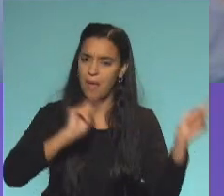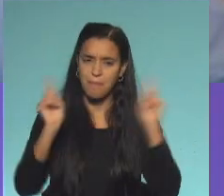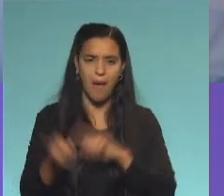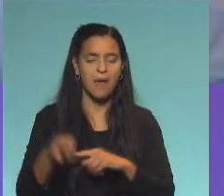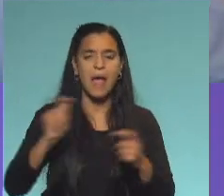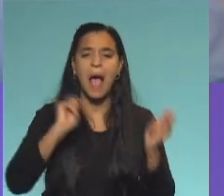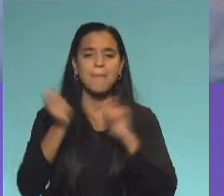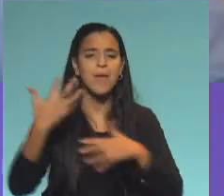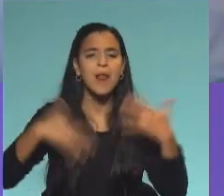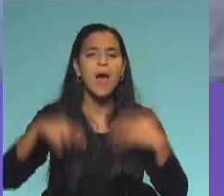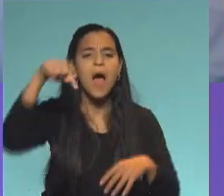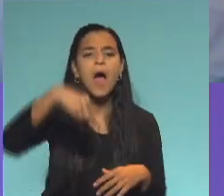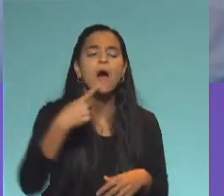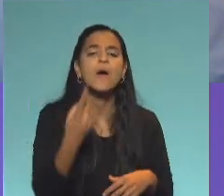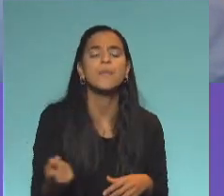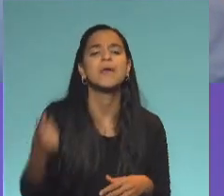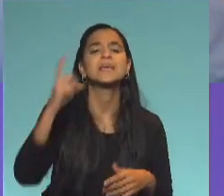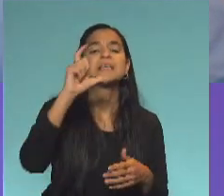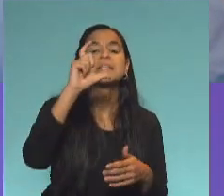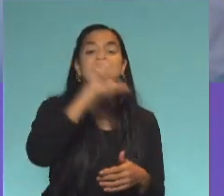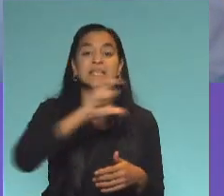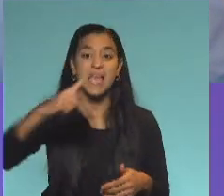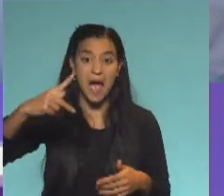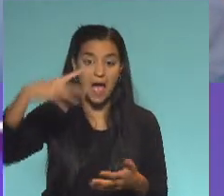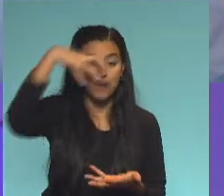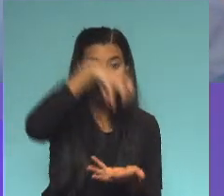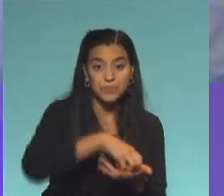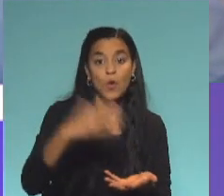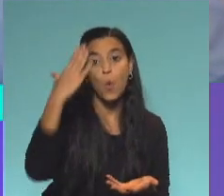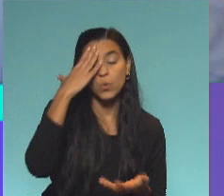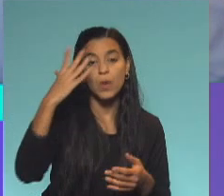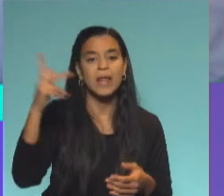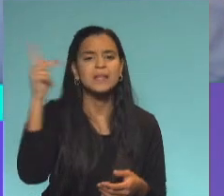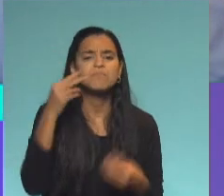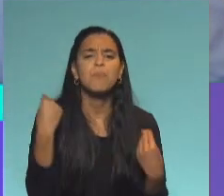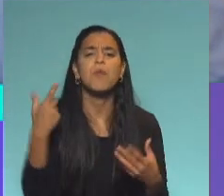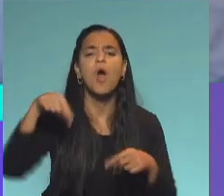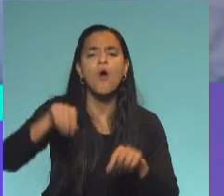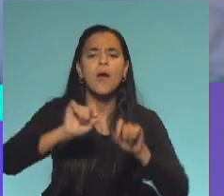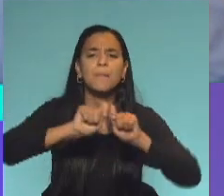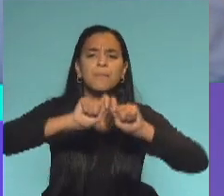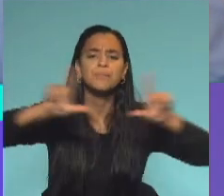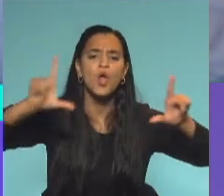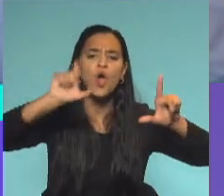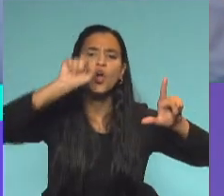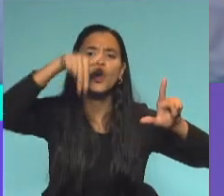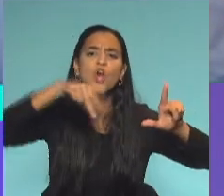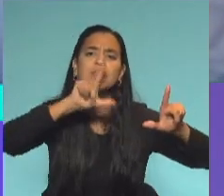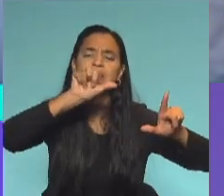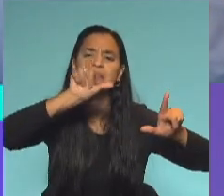Rápidamente, nos vamos al Centro Cultural Kirchner y nos vamos a la plataforma Contar. Porque, ¿se unen en qué, Alejo?